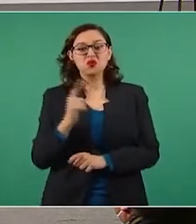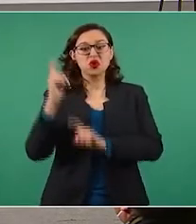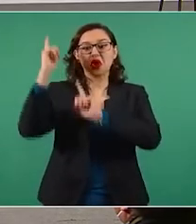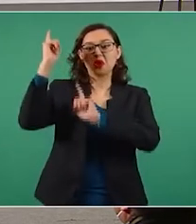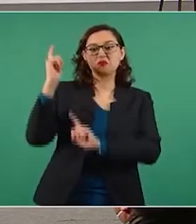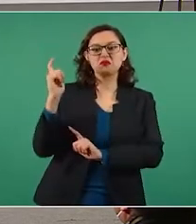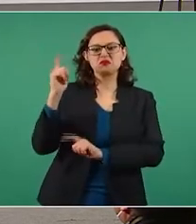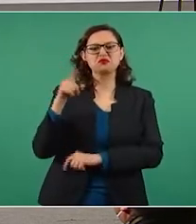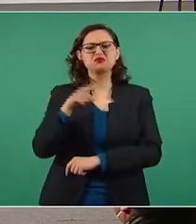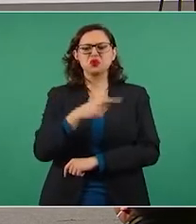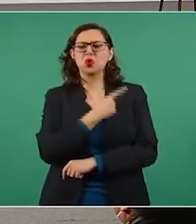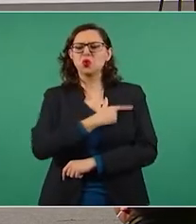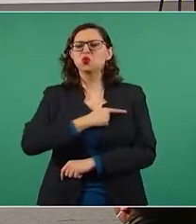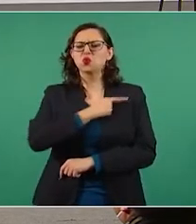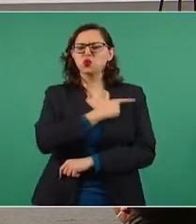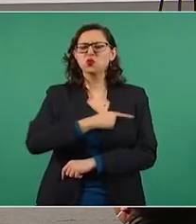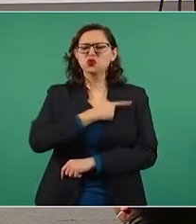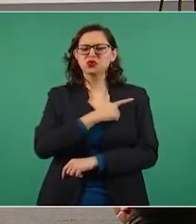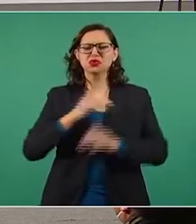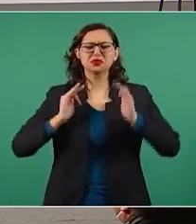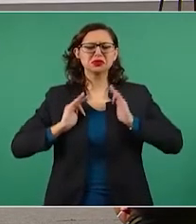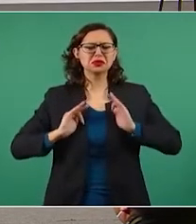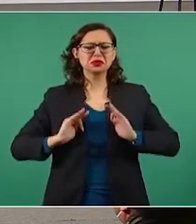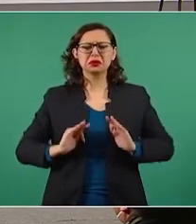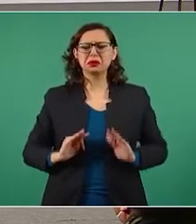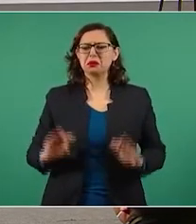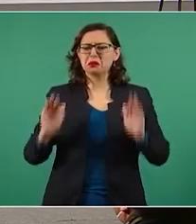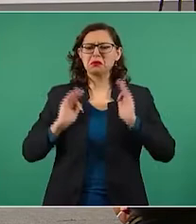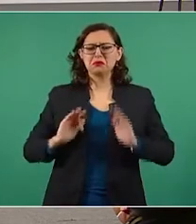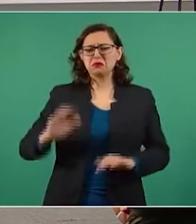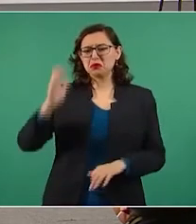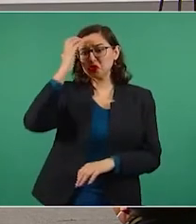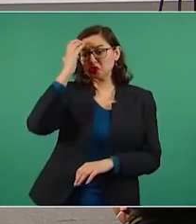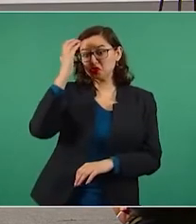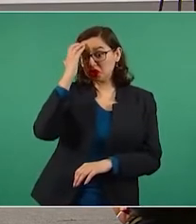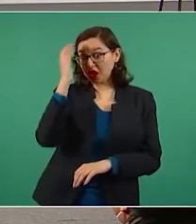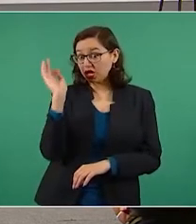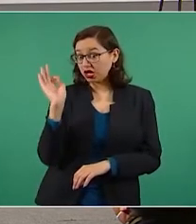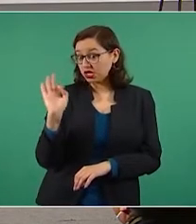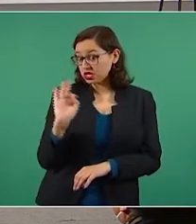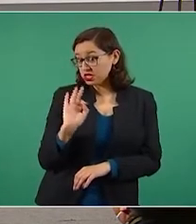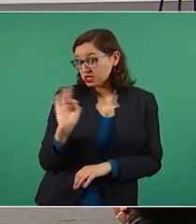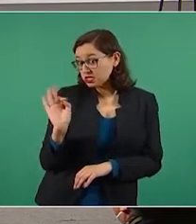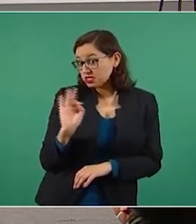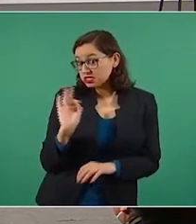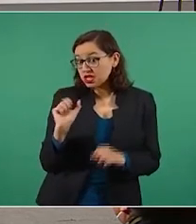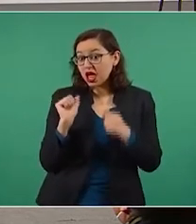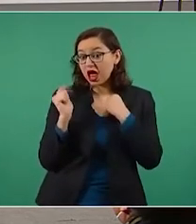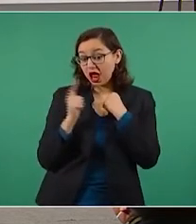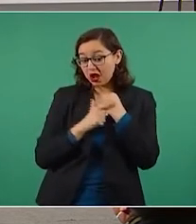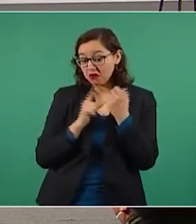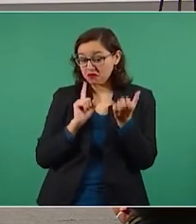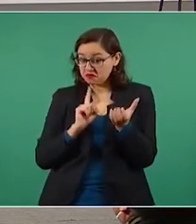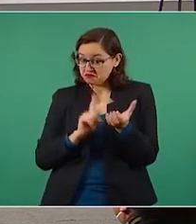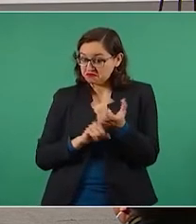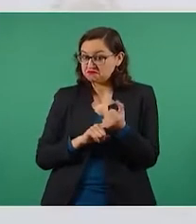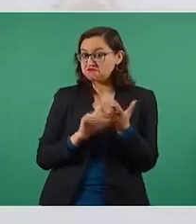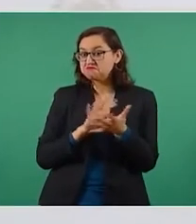incomoda ni a él ni a la seguridad presidencial. ¿Será que sabe que los narcos lo cuidan?